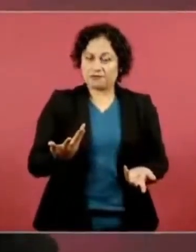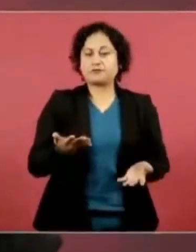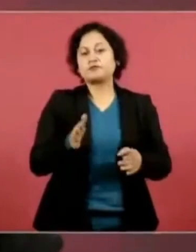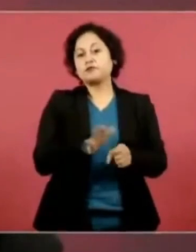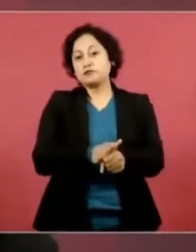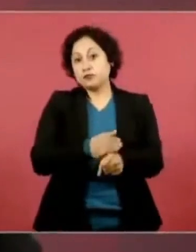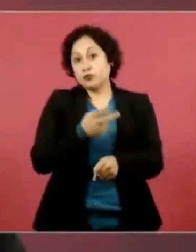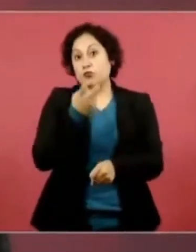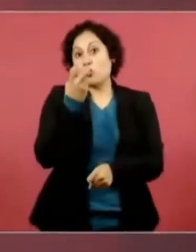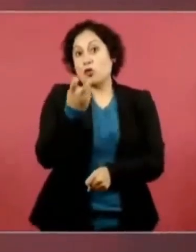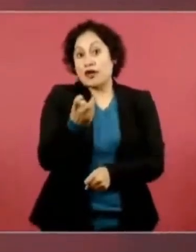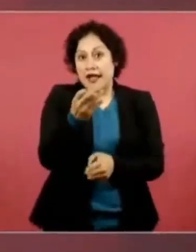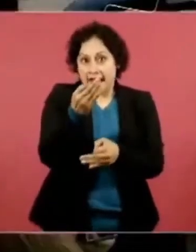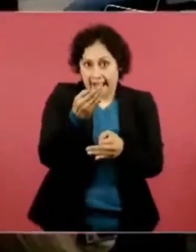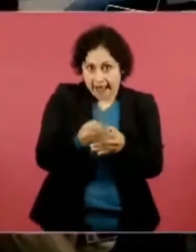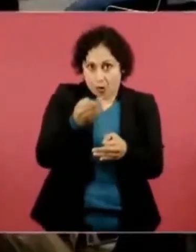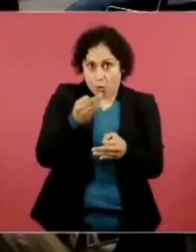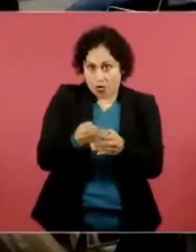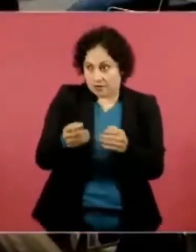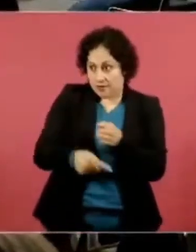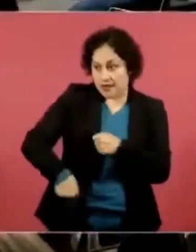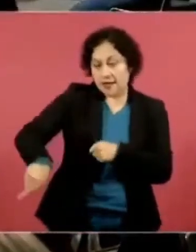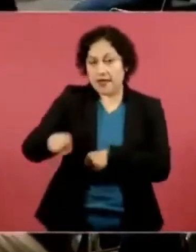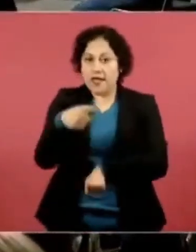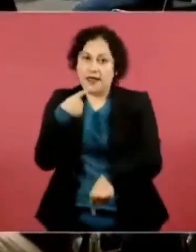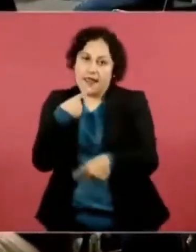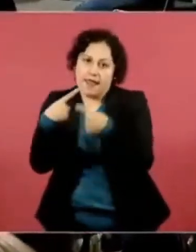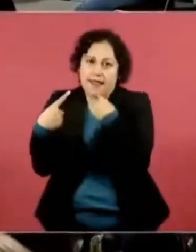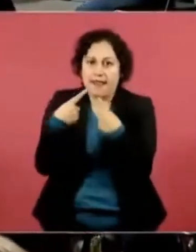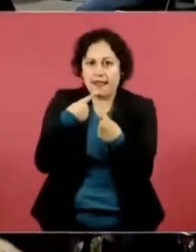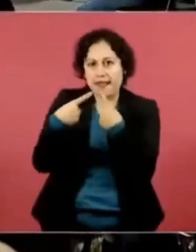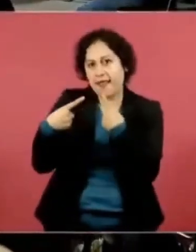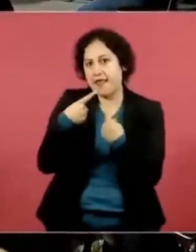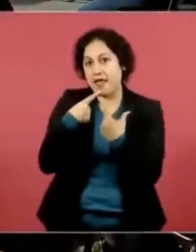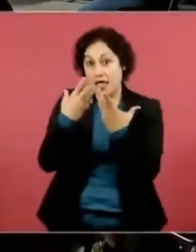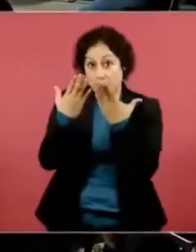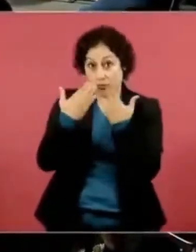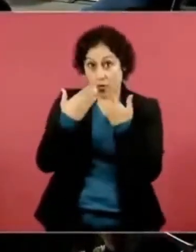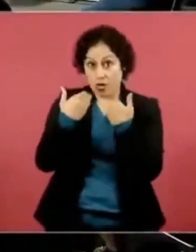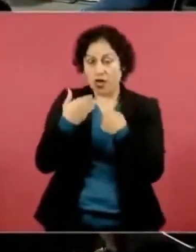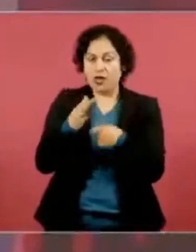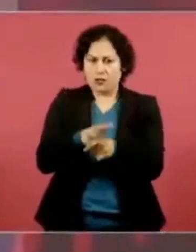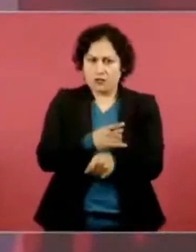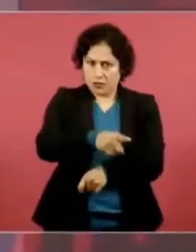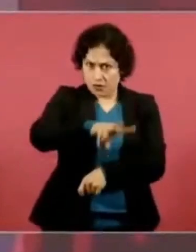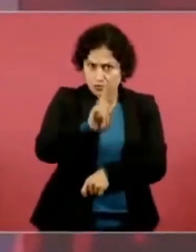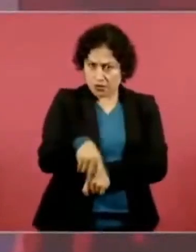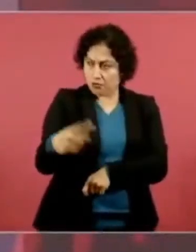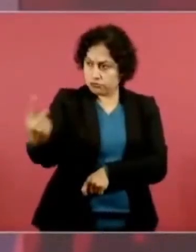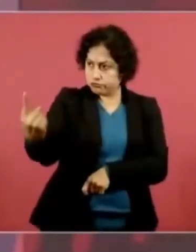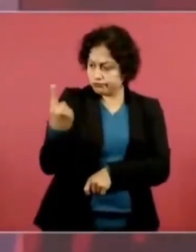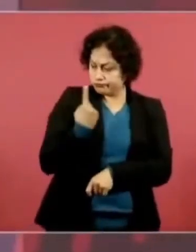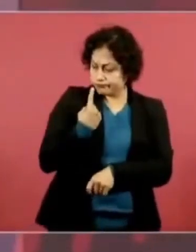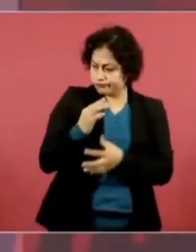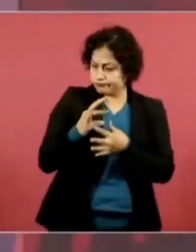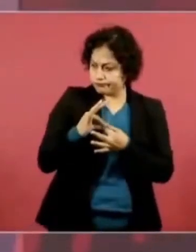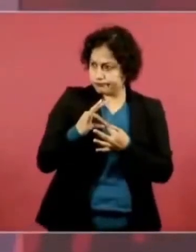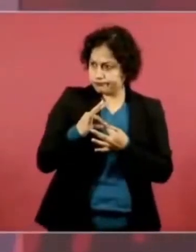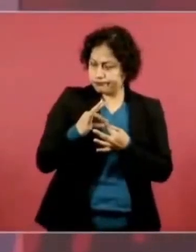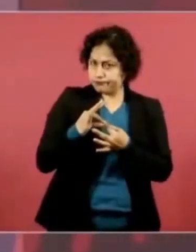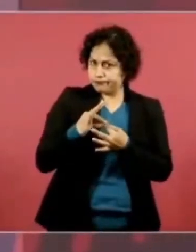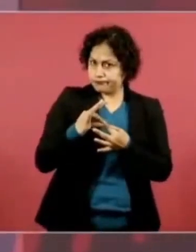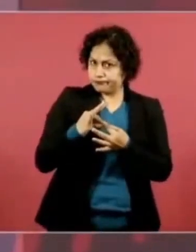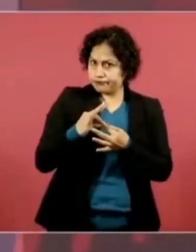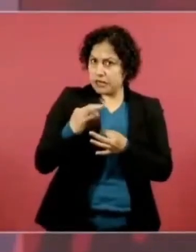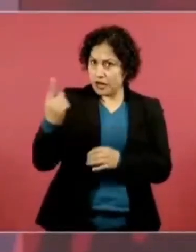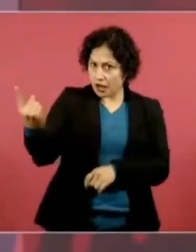porque si vienen aquí a decirme, vamos a ponernos de